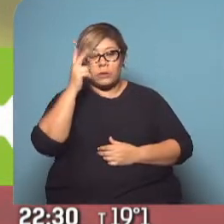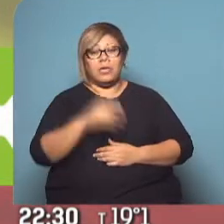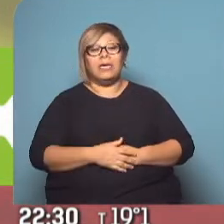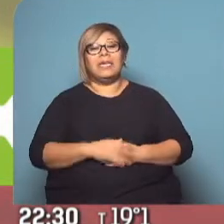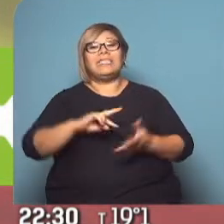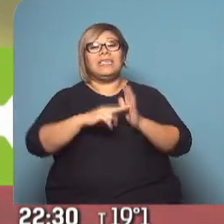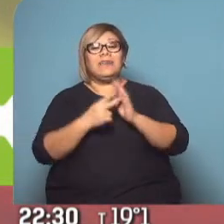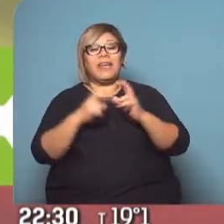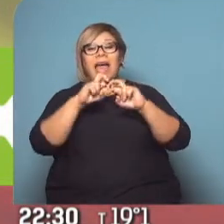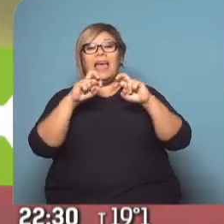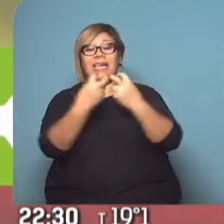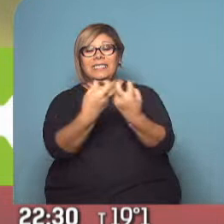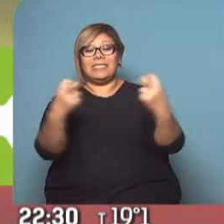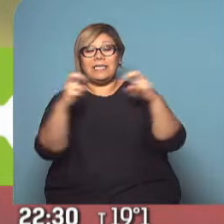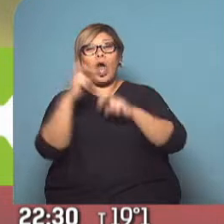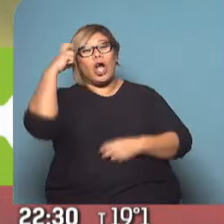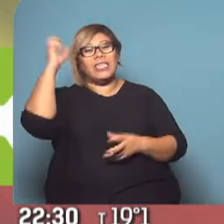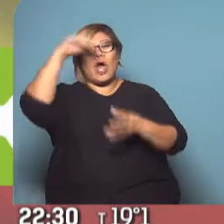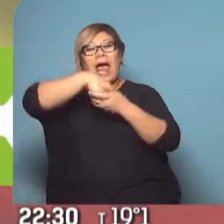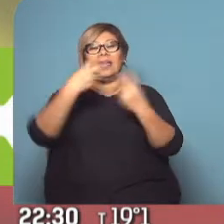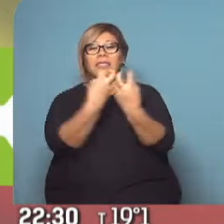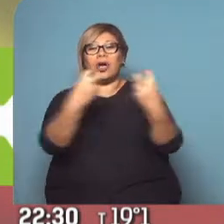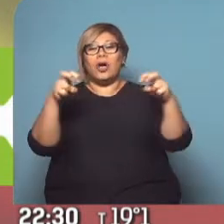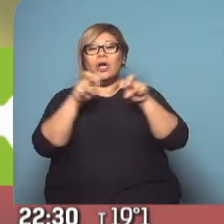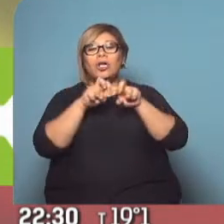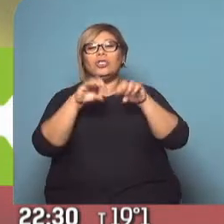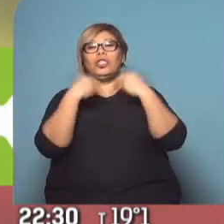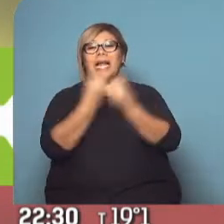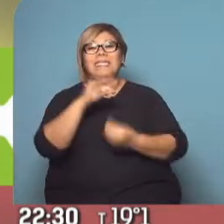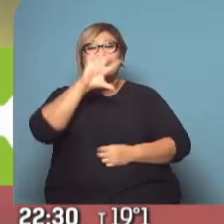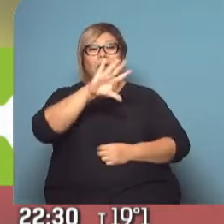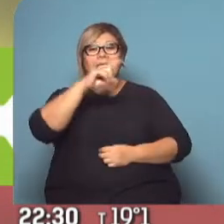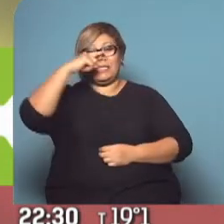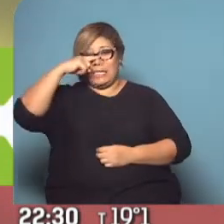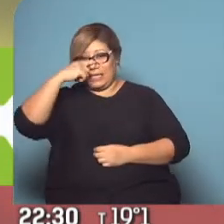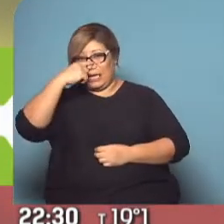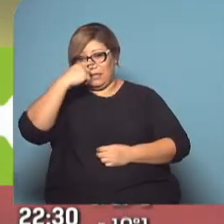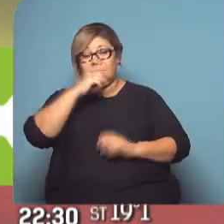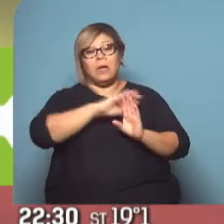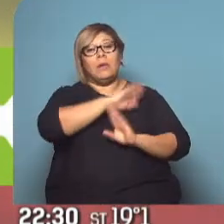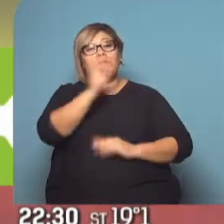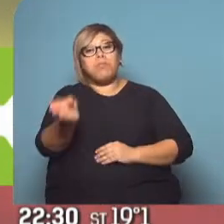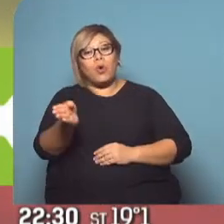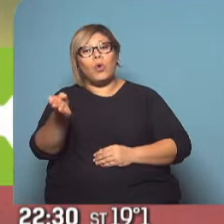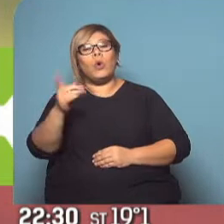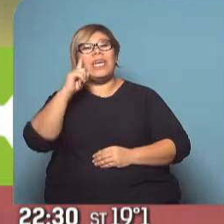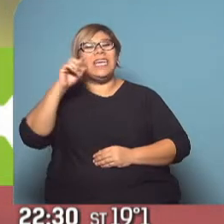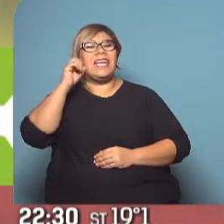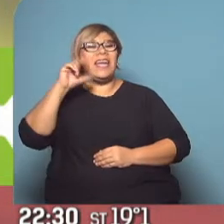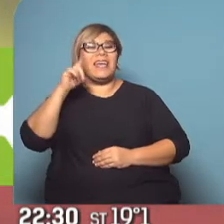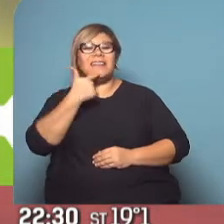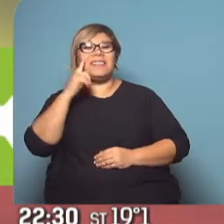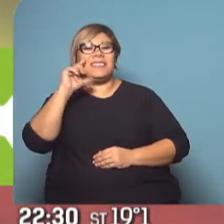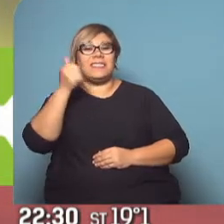escaños, transformándose en la tercera fuerza, superando así a Pablo Iglesias de Unidas Podemos, con el 14,3% de los